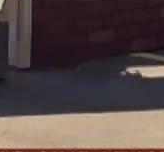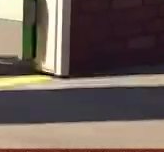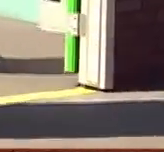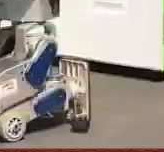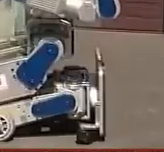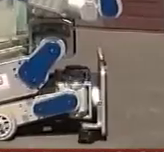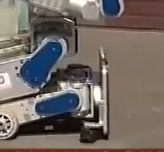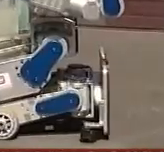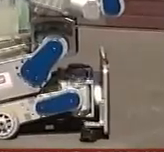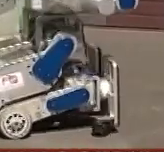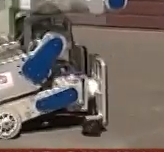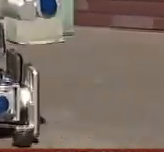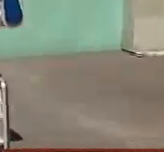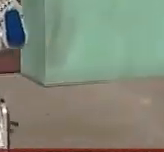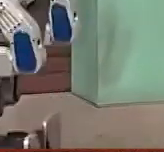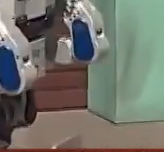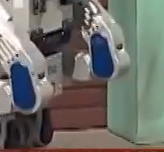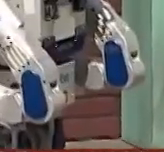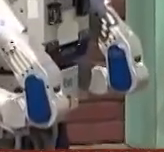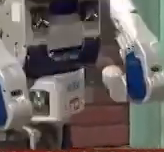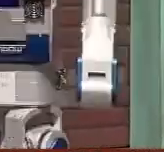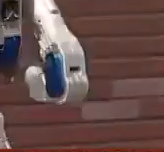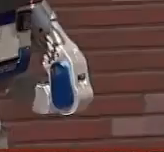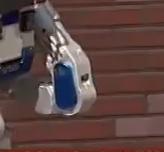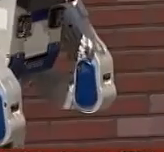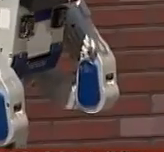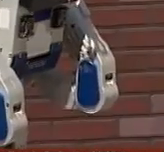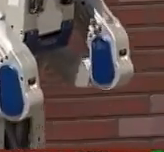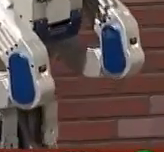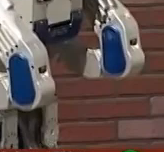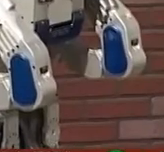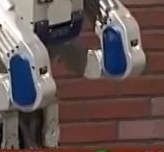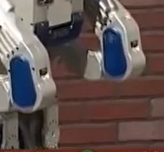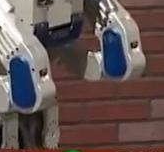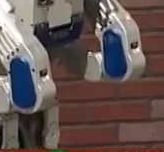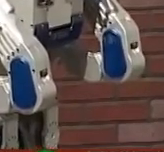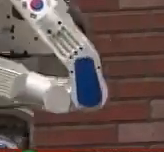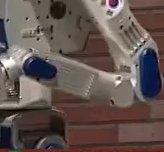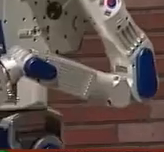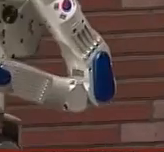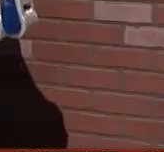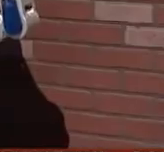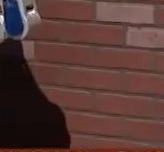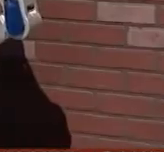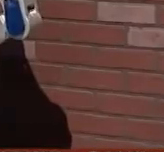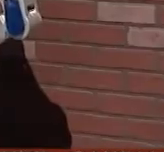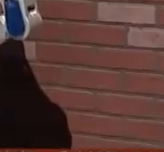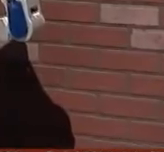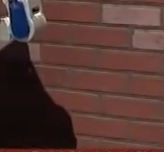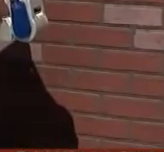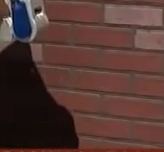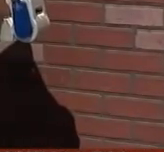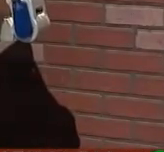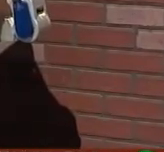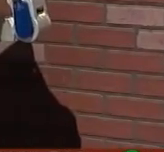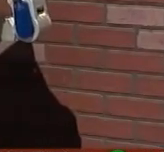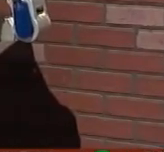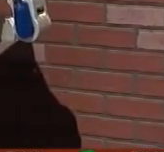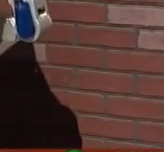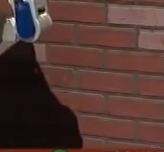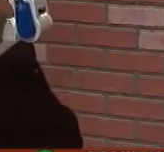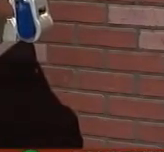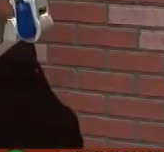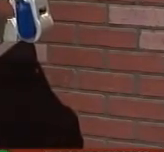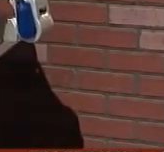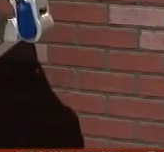su fin es sustituir al humano, pero solo en actividades de riesgo, además de desempeñarse en momentos de crisis, como es el caso de la